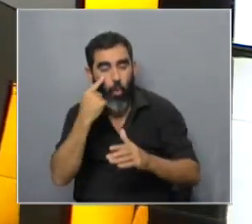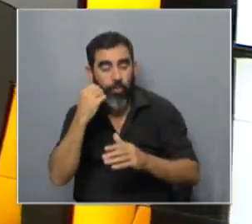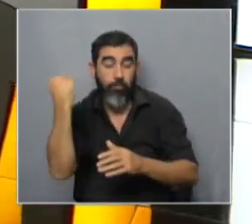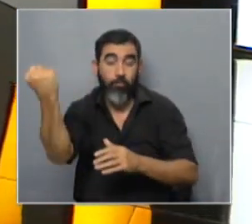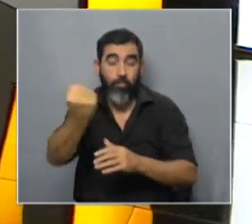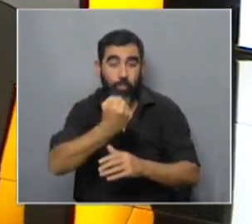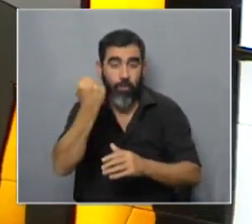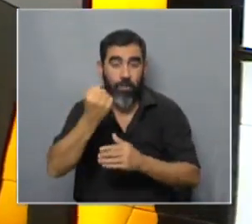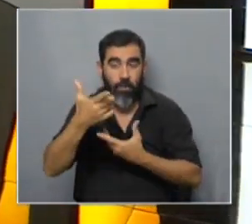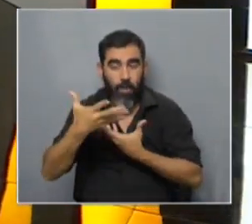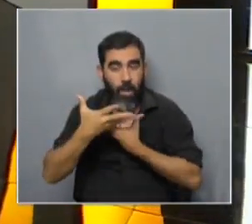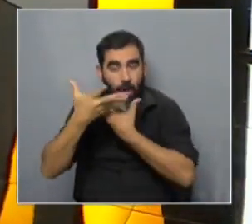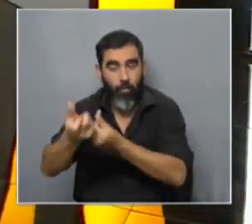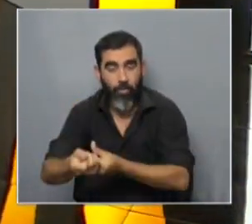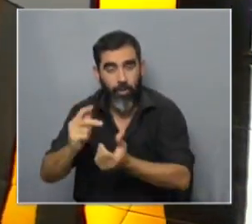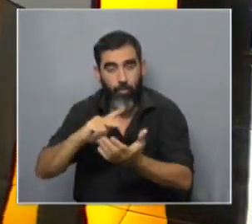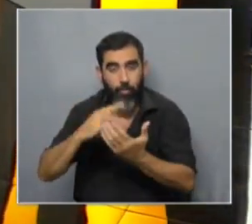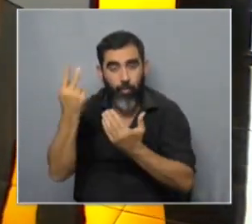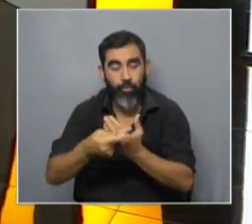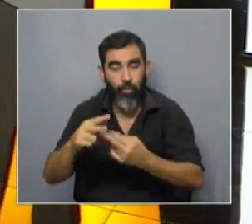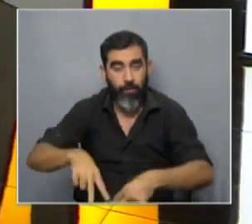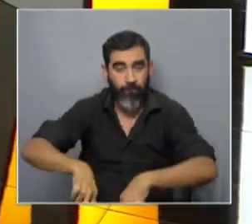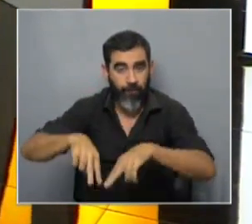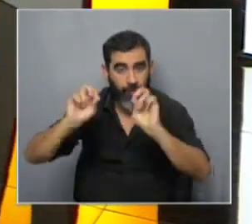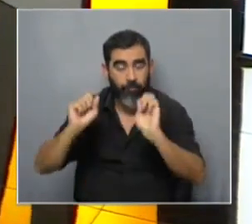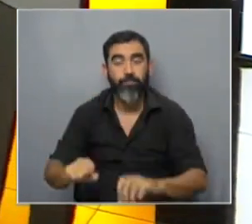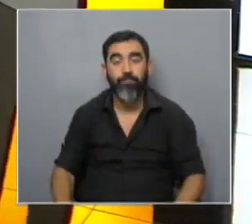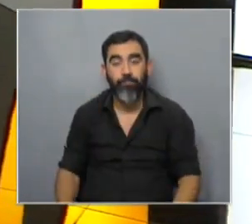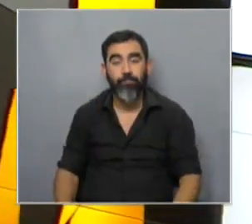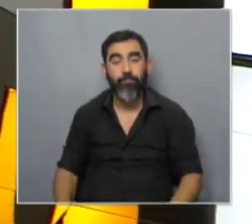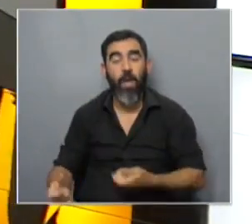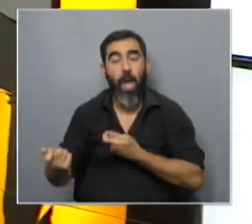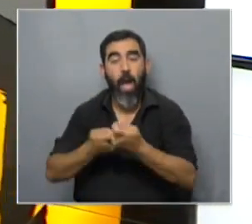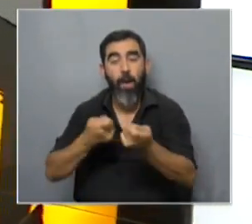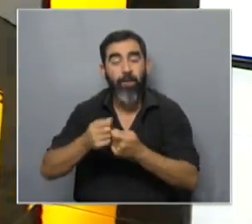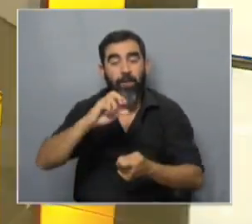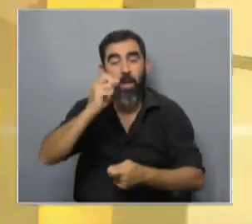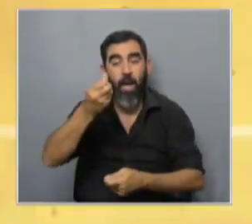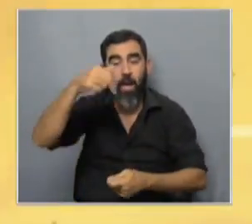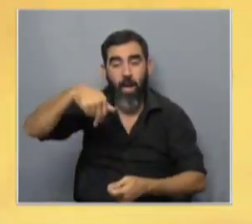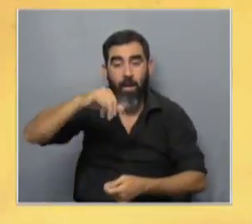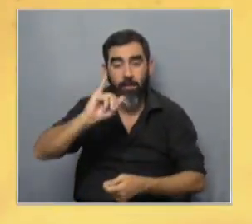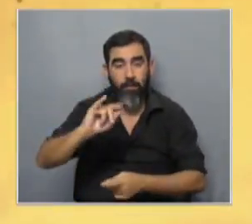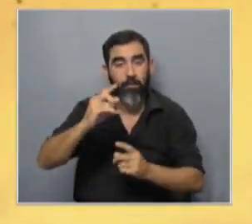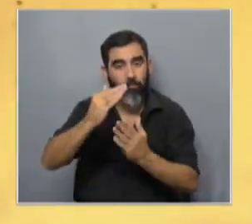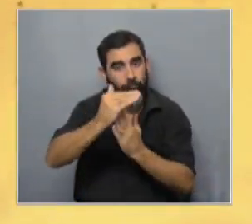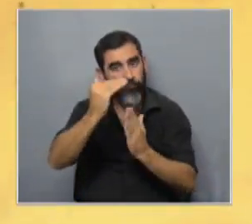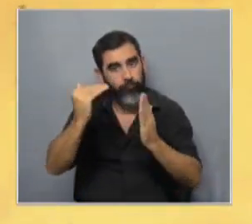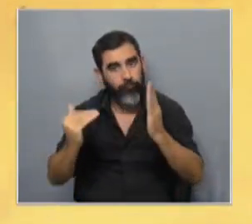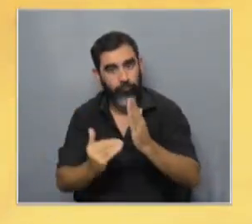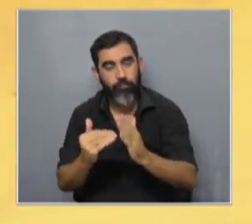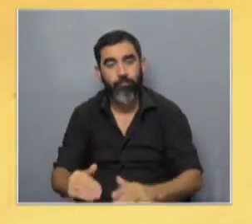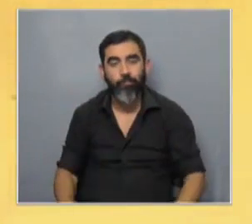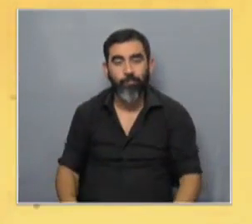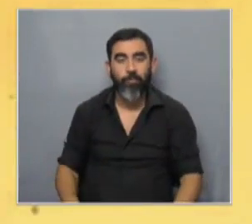importantes que apoya proyectos de investigación lo administra ANI y también tiene una caída que es muy visible